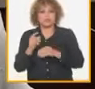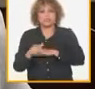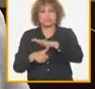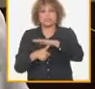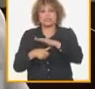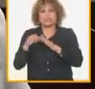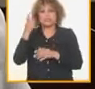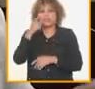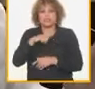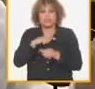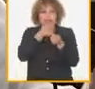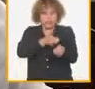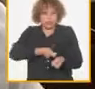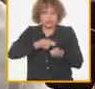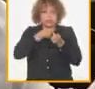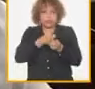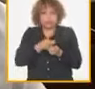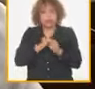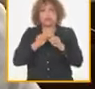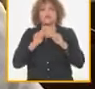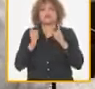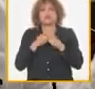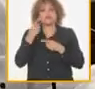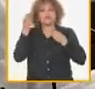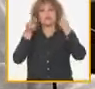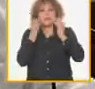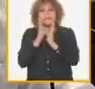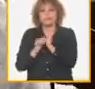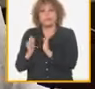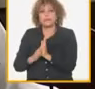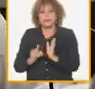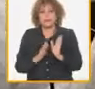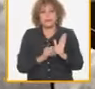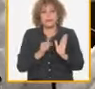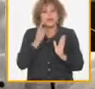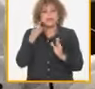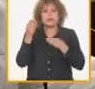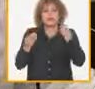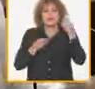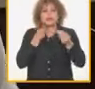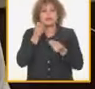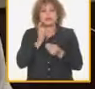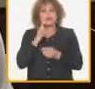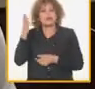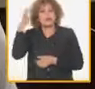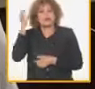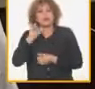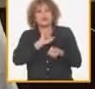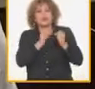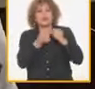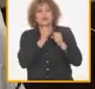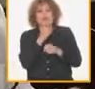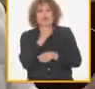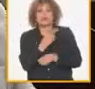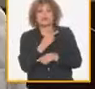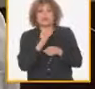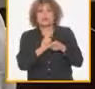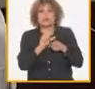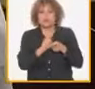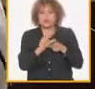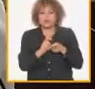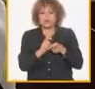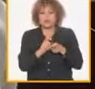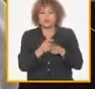estamos haciendo un análisis mensual de cómo desde el gobierno estamos controlando la atención a las cooperativas con la